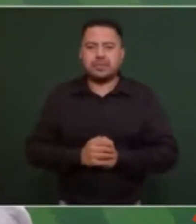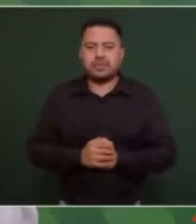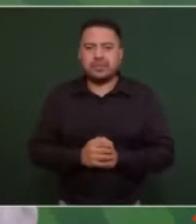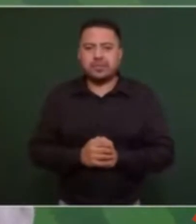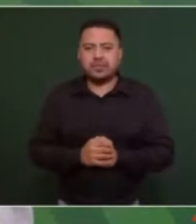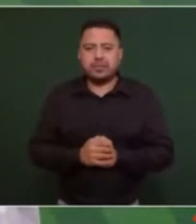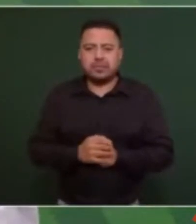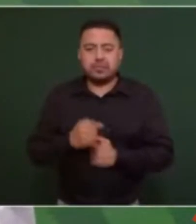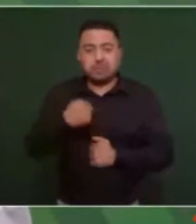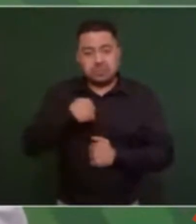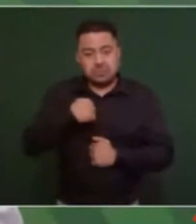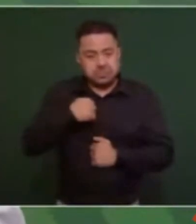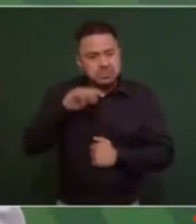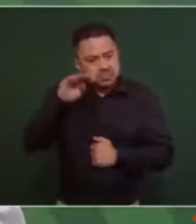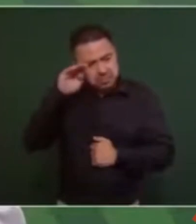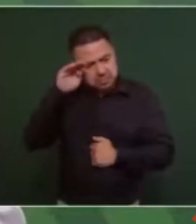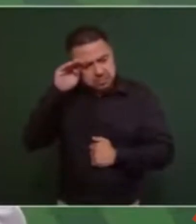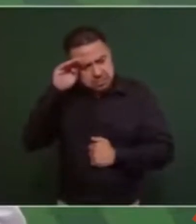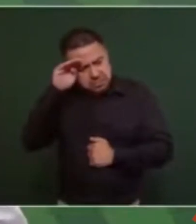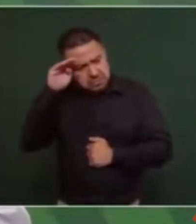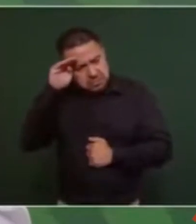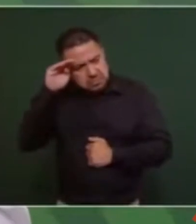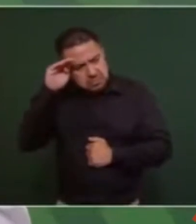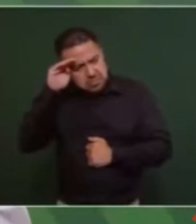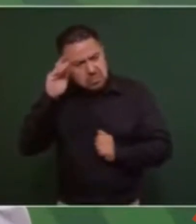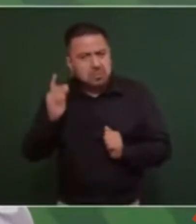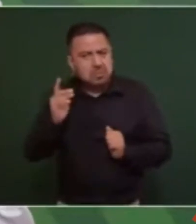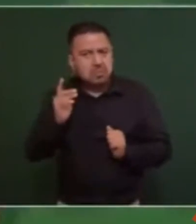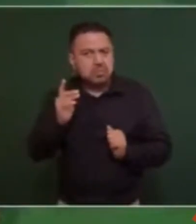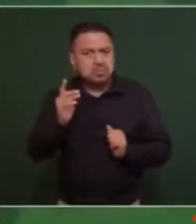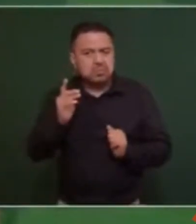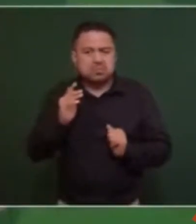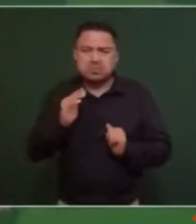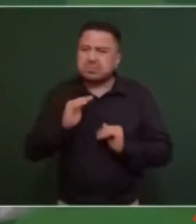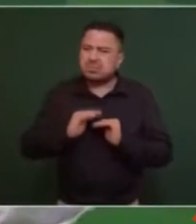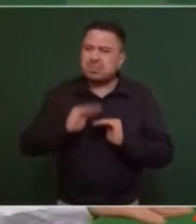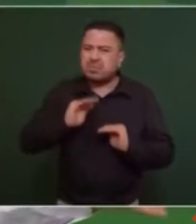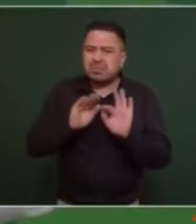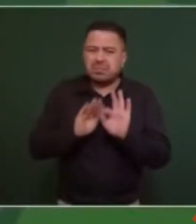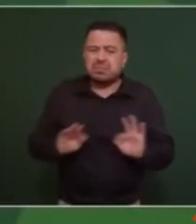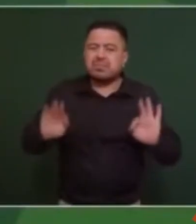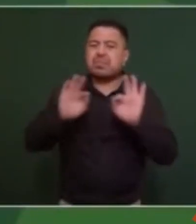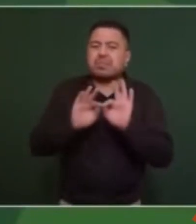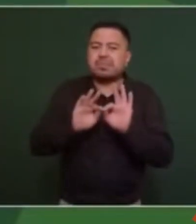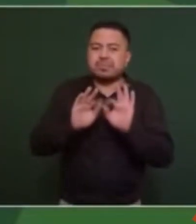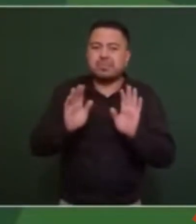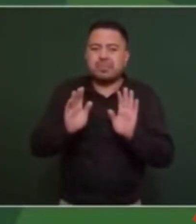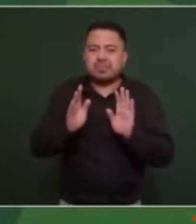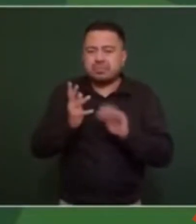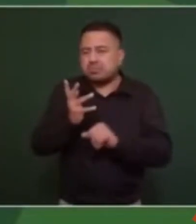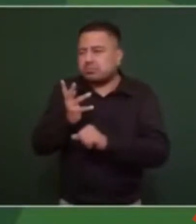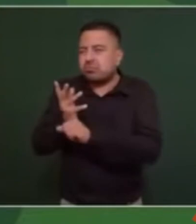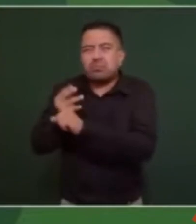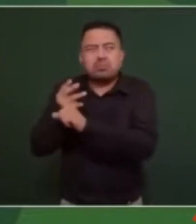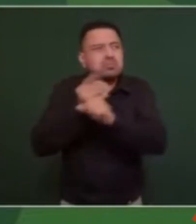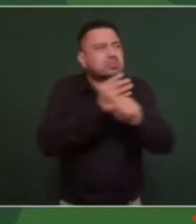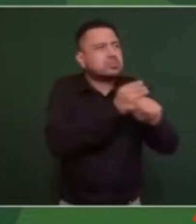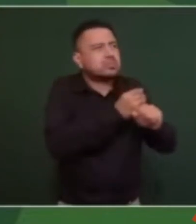pensamos también que lo más importante después de la rehabilitación